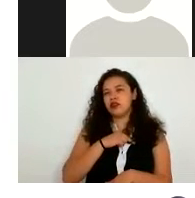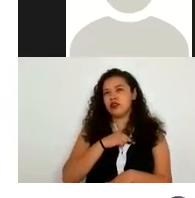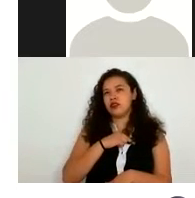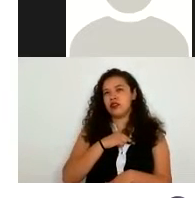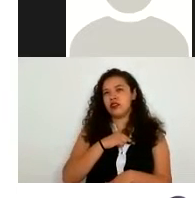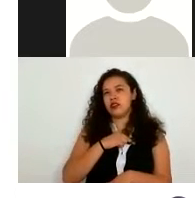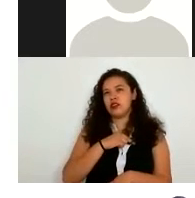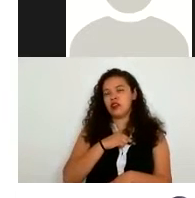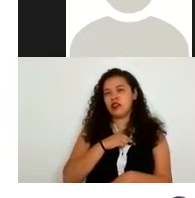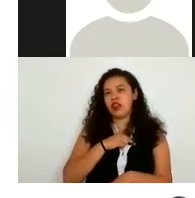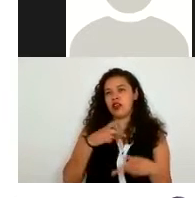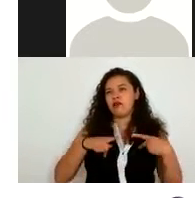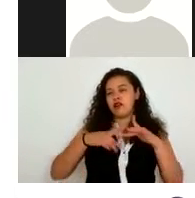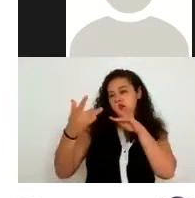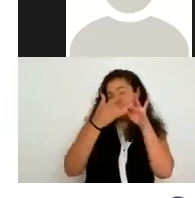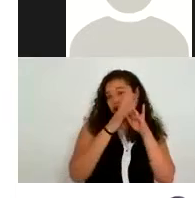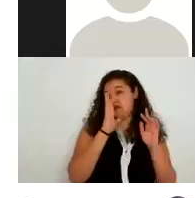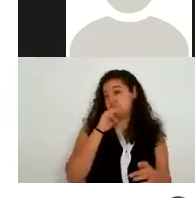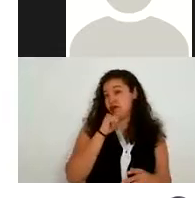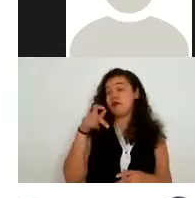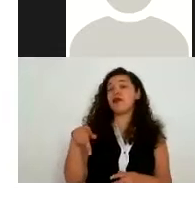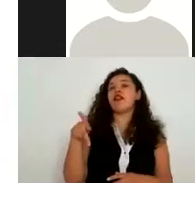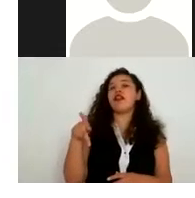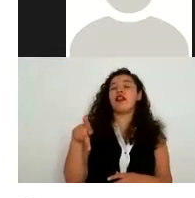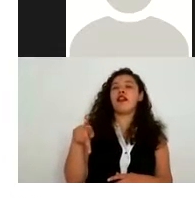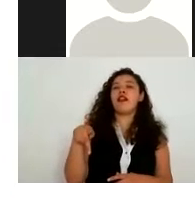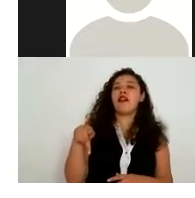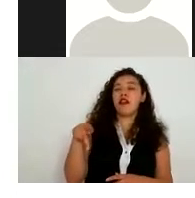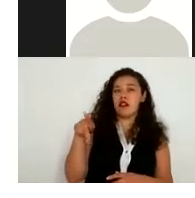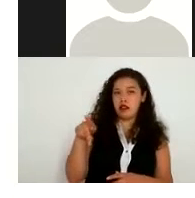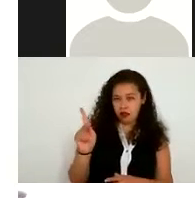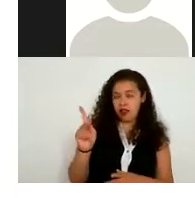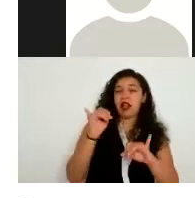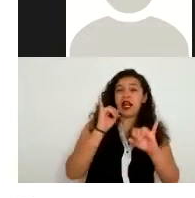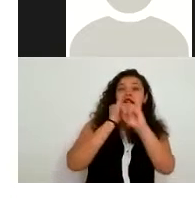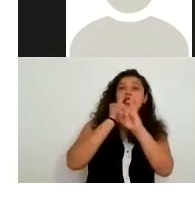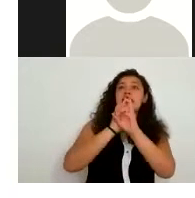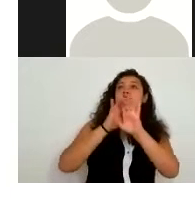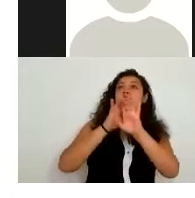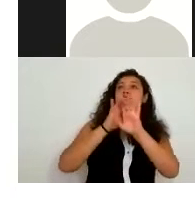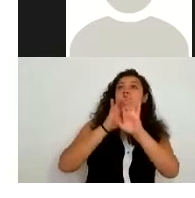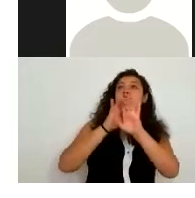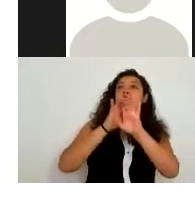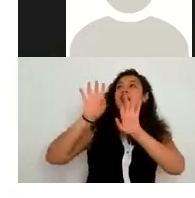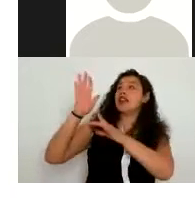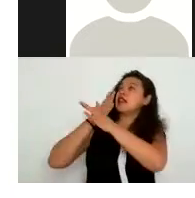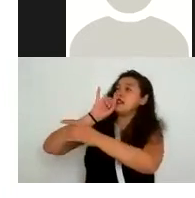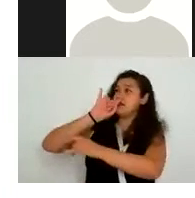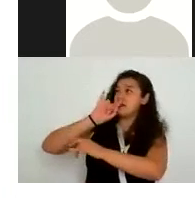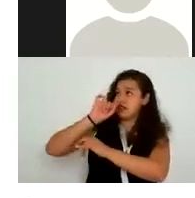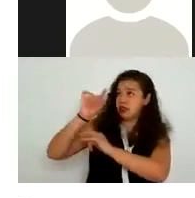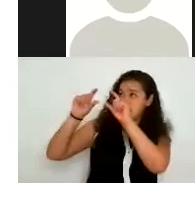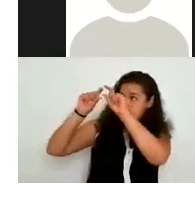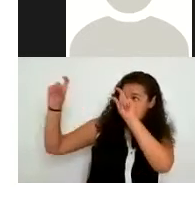pero quizá estableciéndolo ahí en la página de internet o algo por el estilo podría ayudarnos a que nos actualicen la